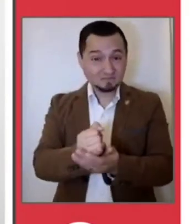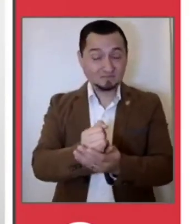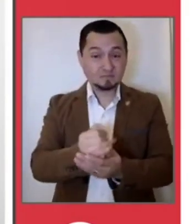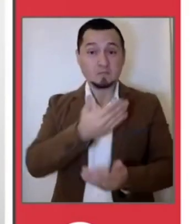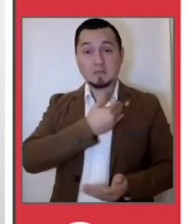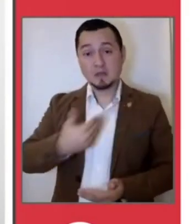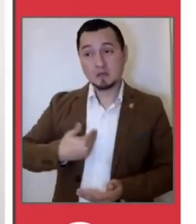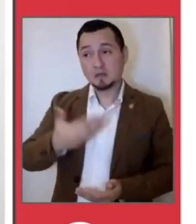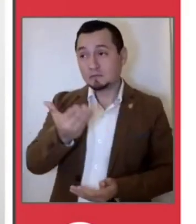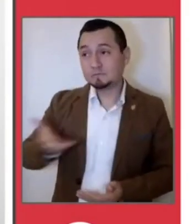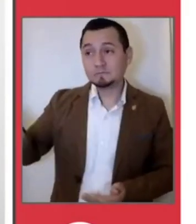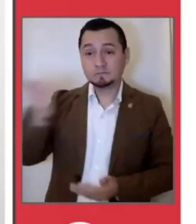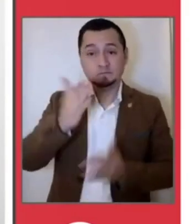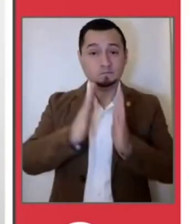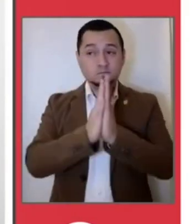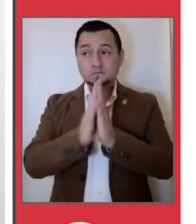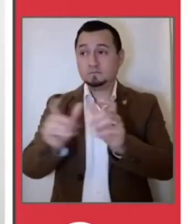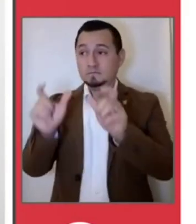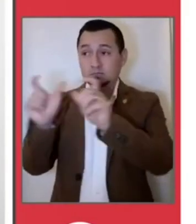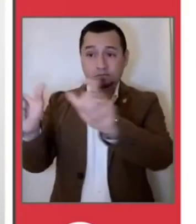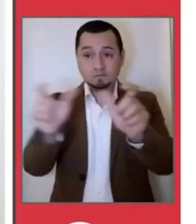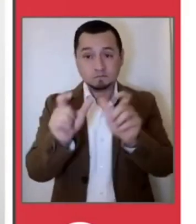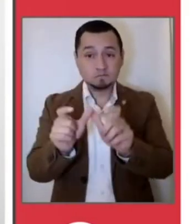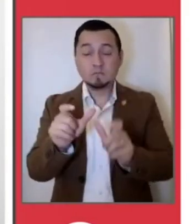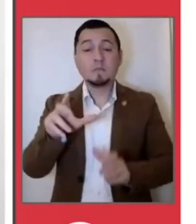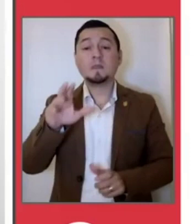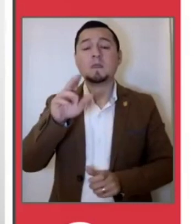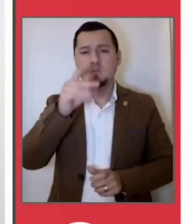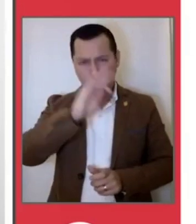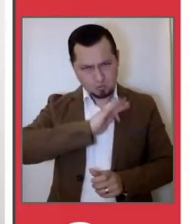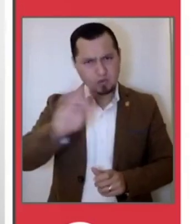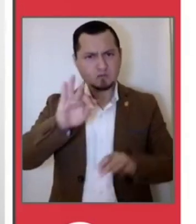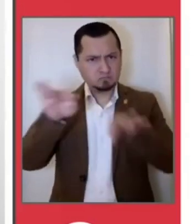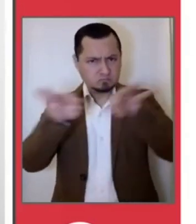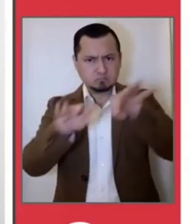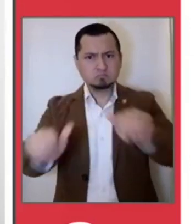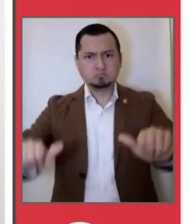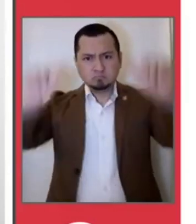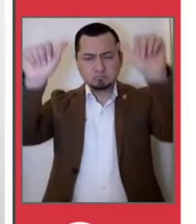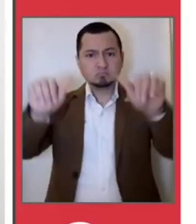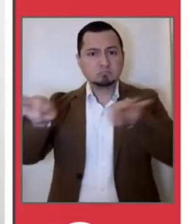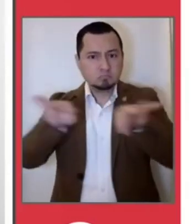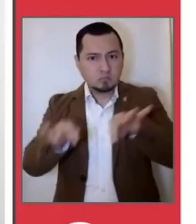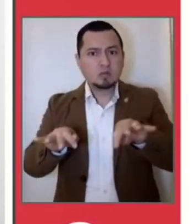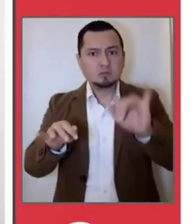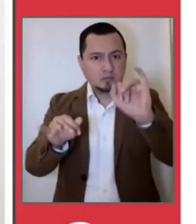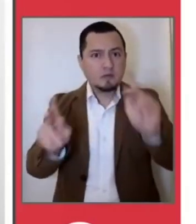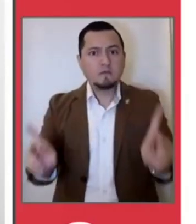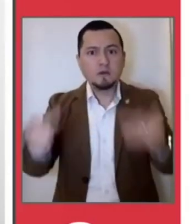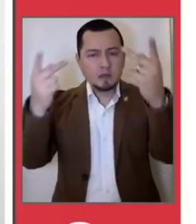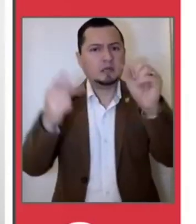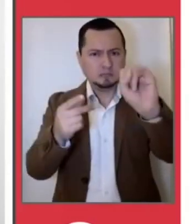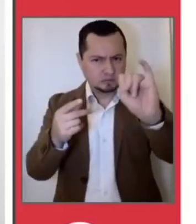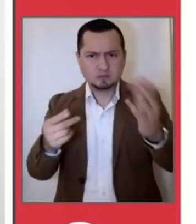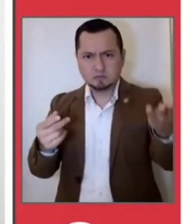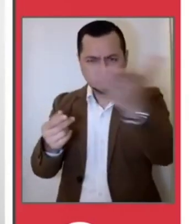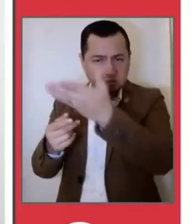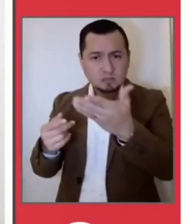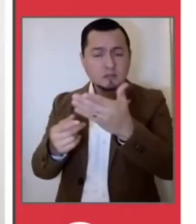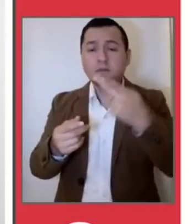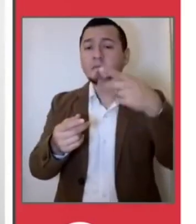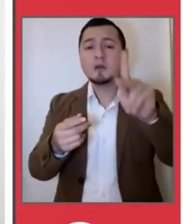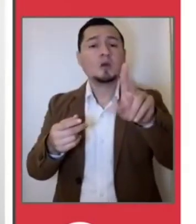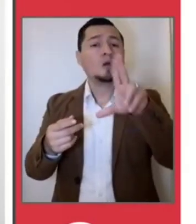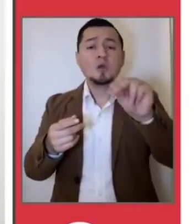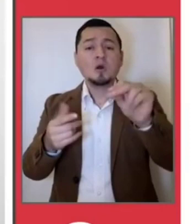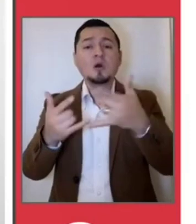los presidentes municipales y presidentas municipales. No van a poder trabajar los locales porque es una fuente de empleo, es una fuente de trabajo, pero no van